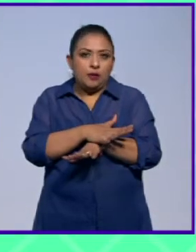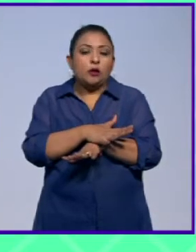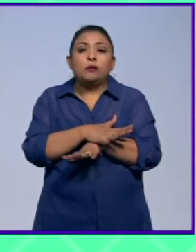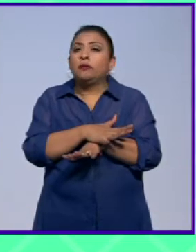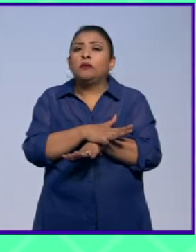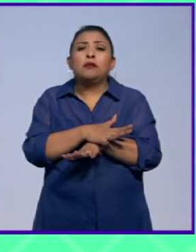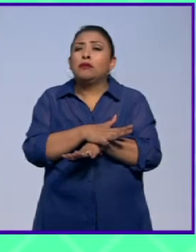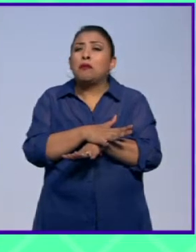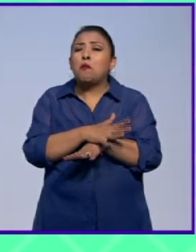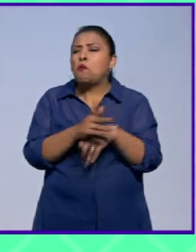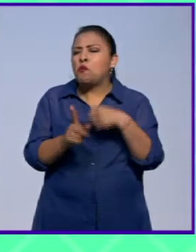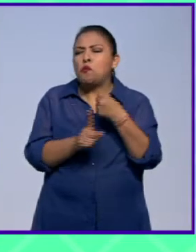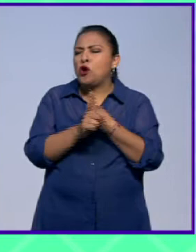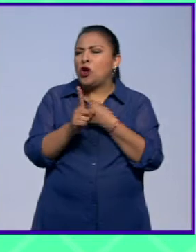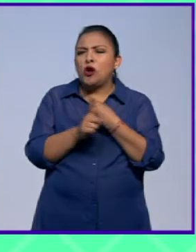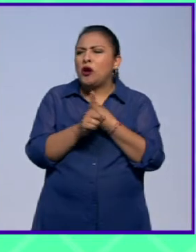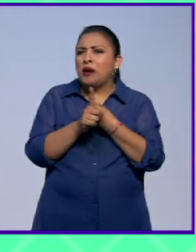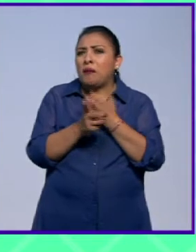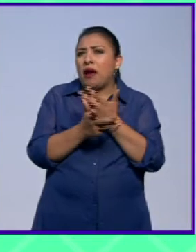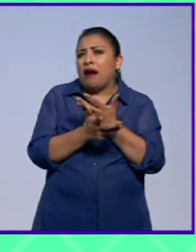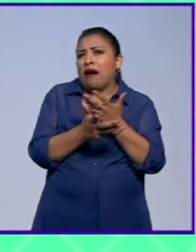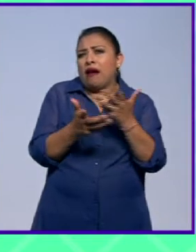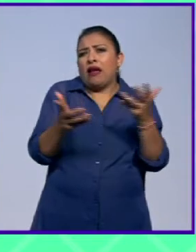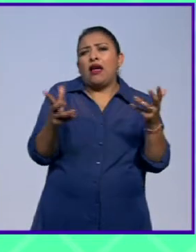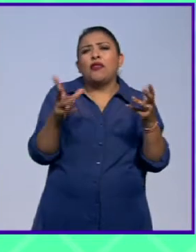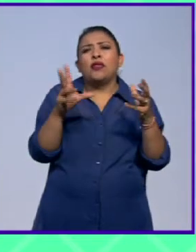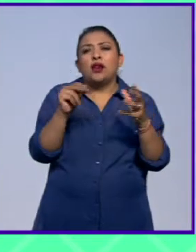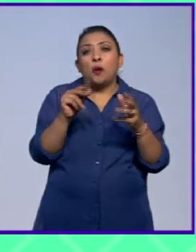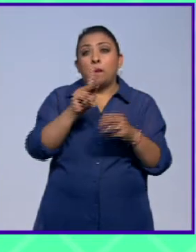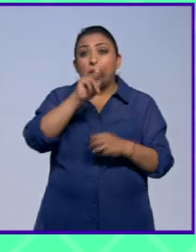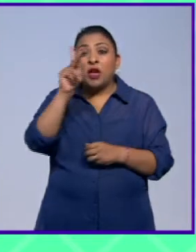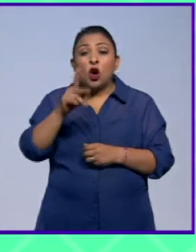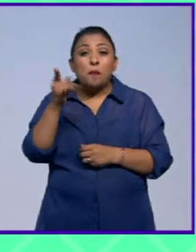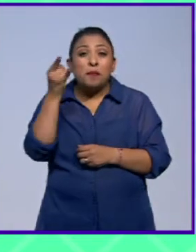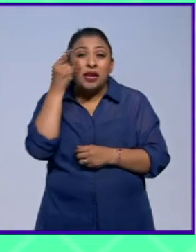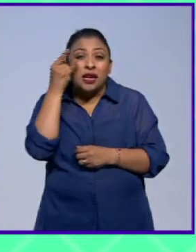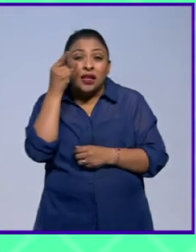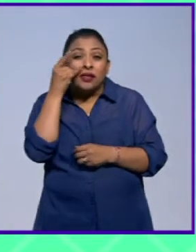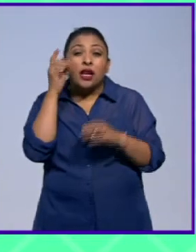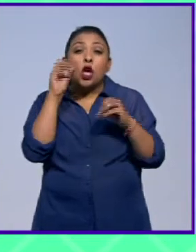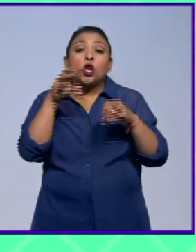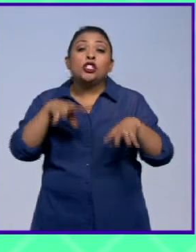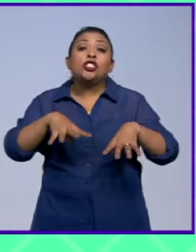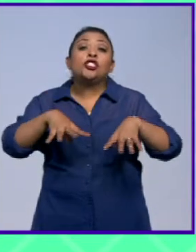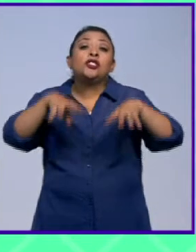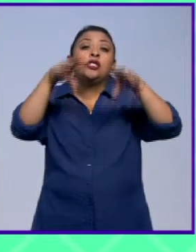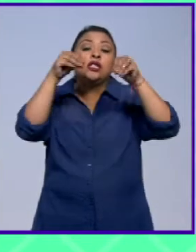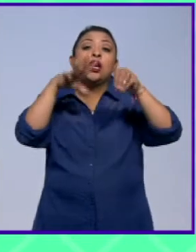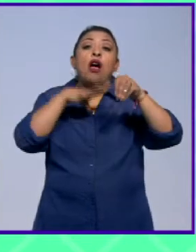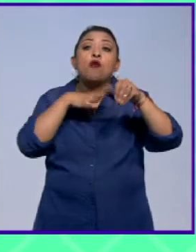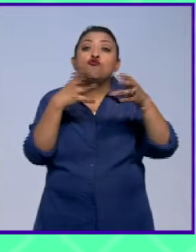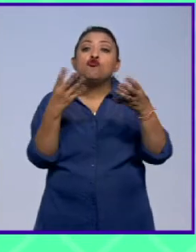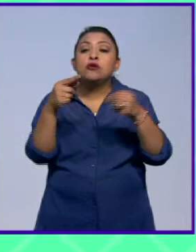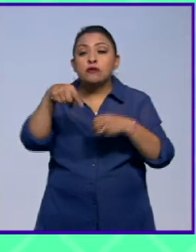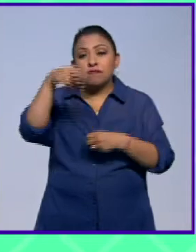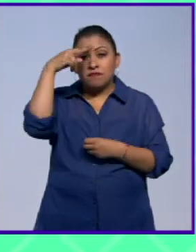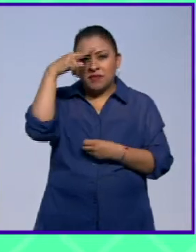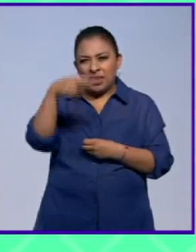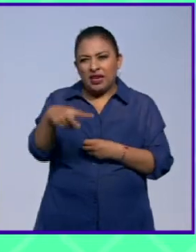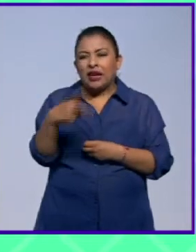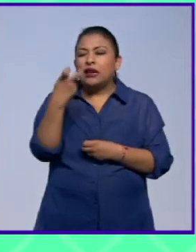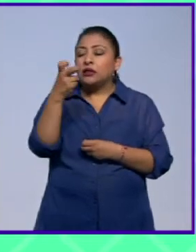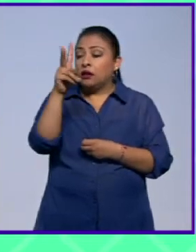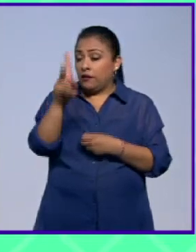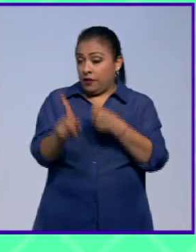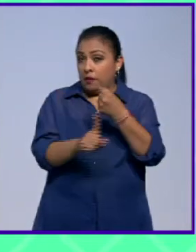no es un gran problema como la piratería o los circos que hay en existencia en México ese es